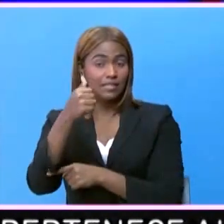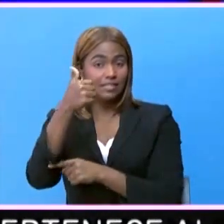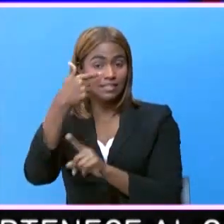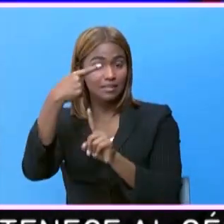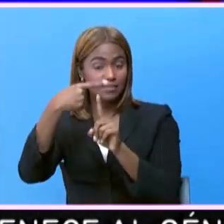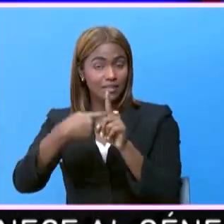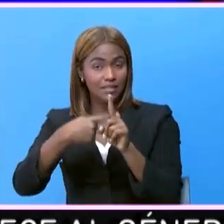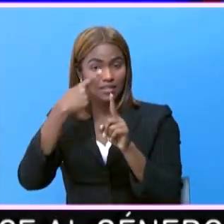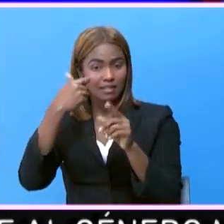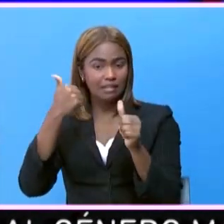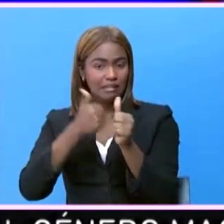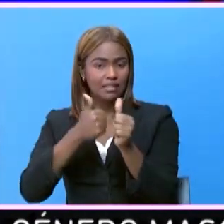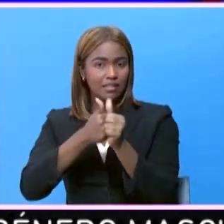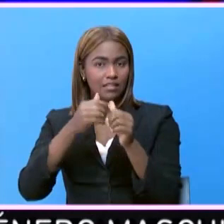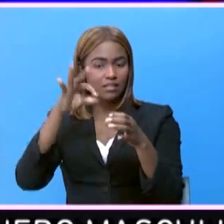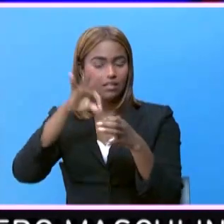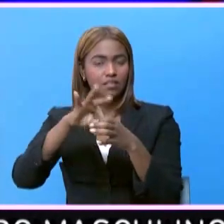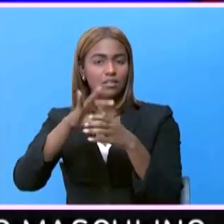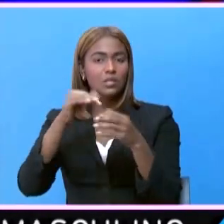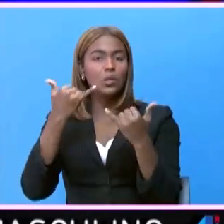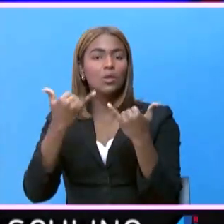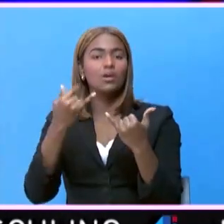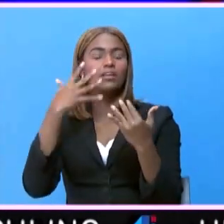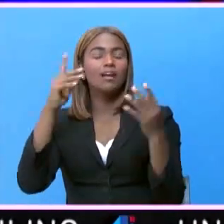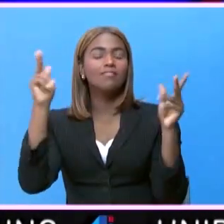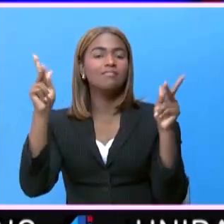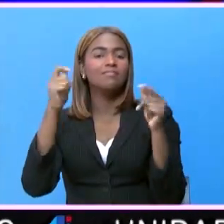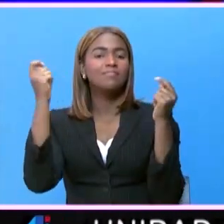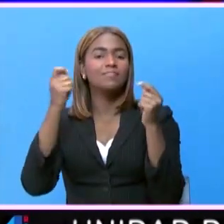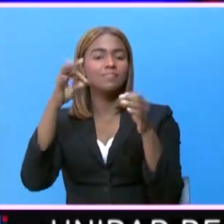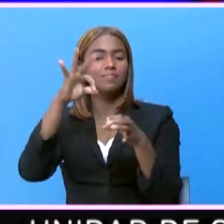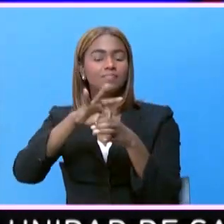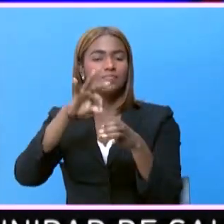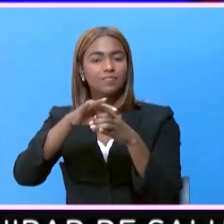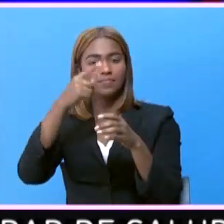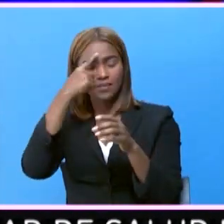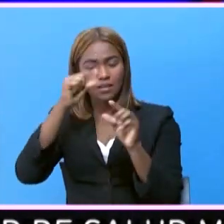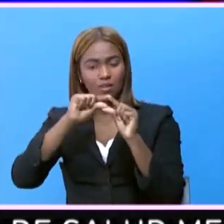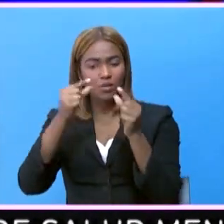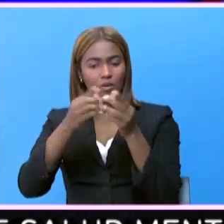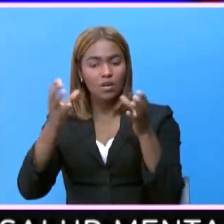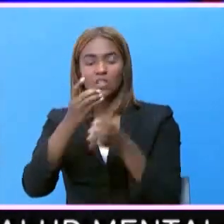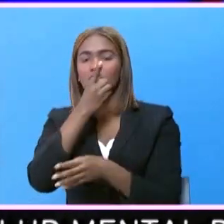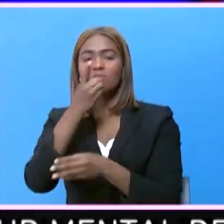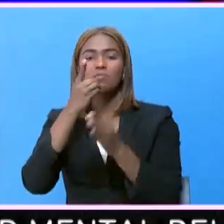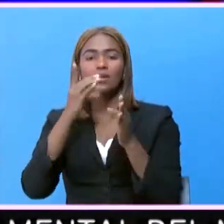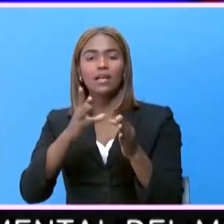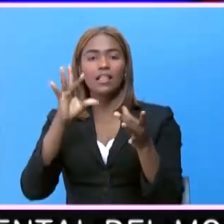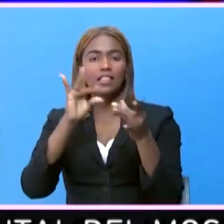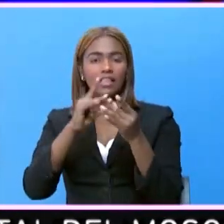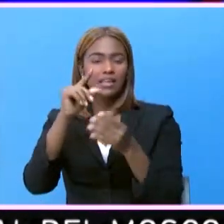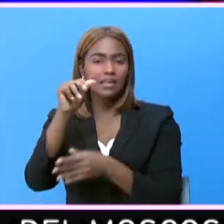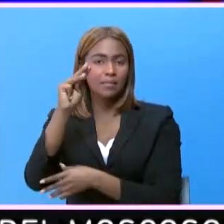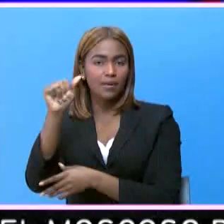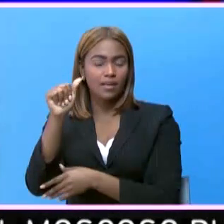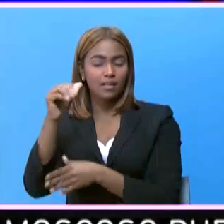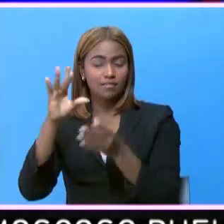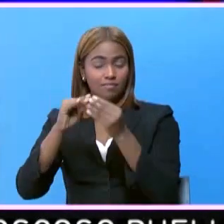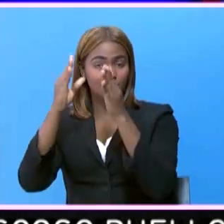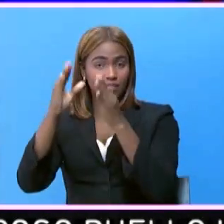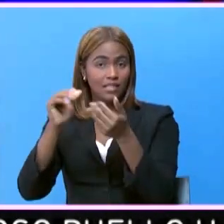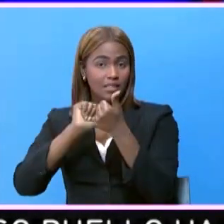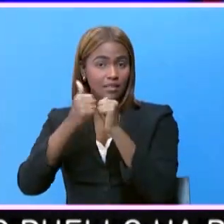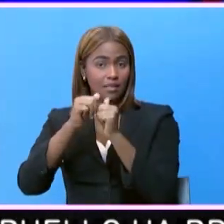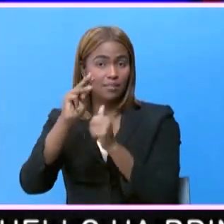meses en un limbo electoral, hoy fueron celebradas las elecciones en la Federación Dominicana de Esgrima. Nuestro editor